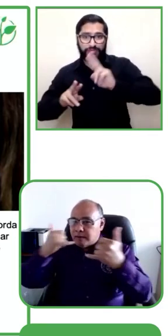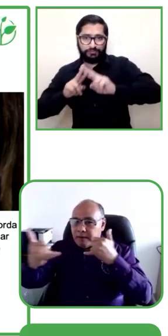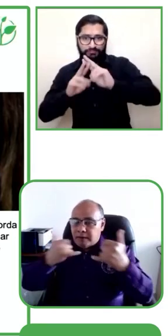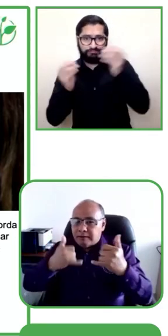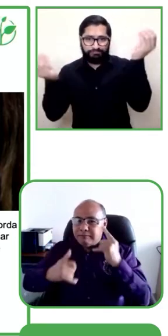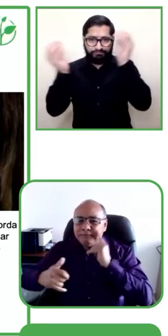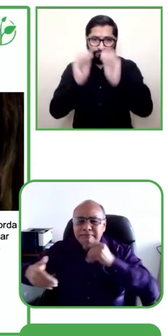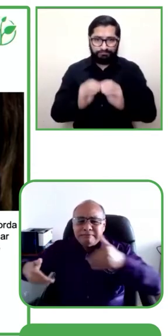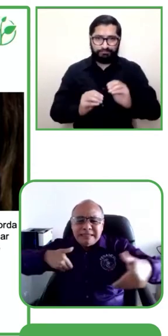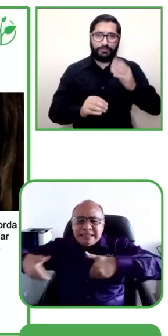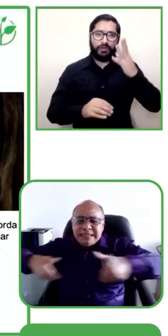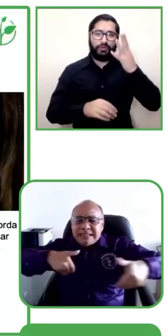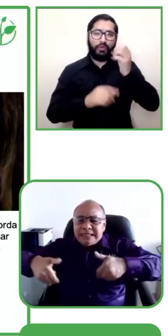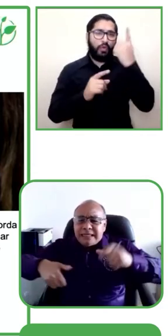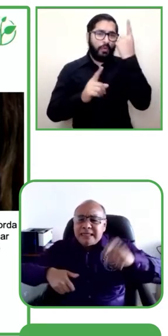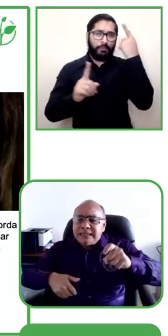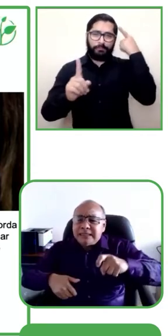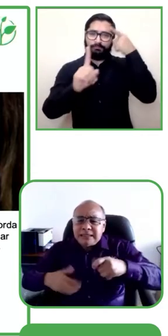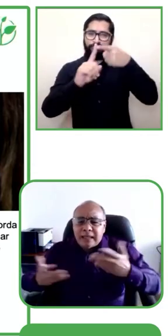realizar llamadas.